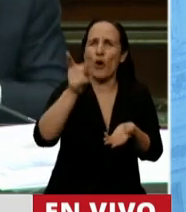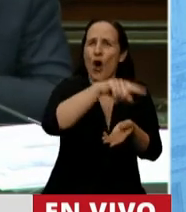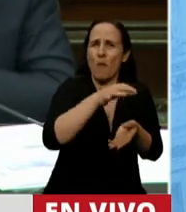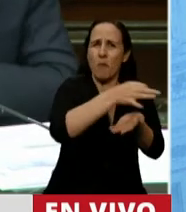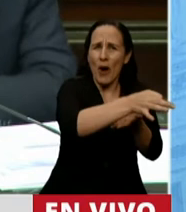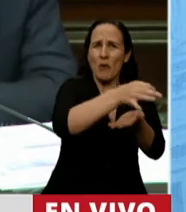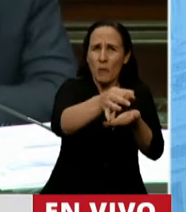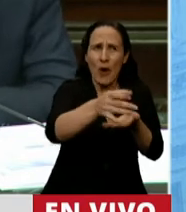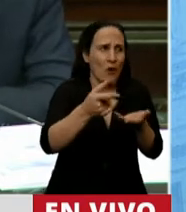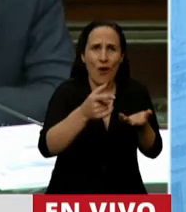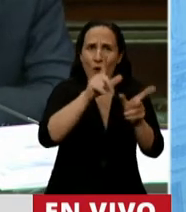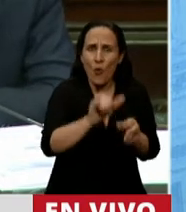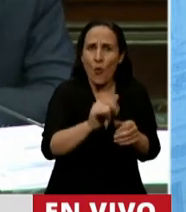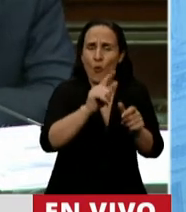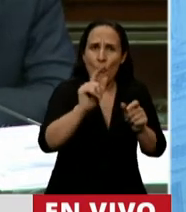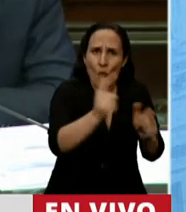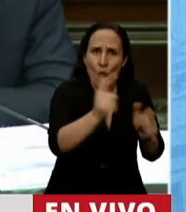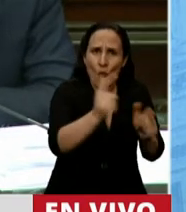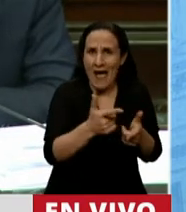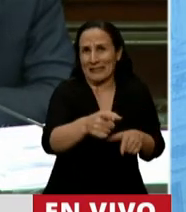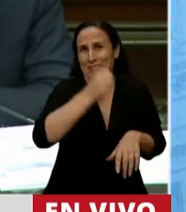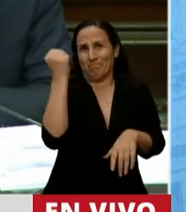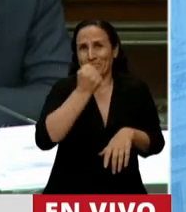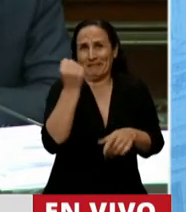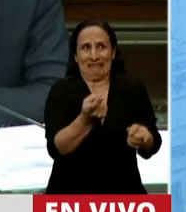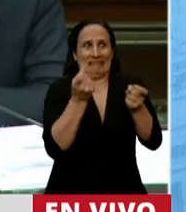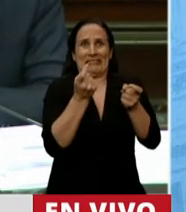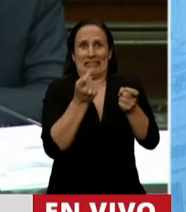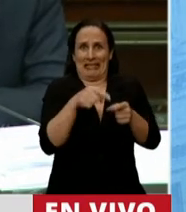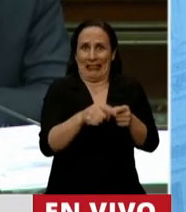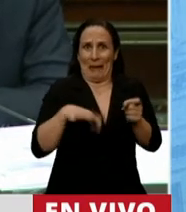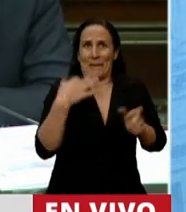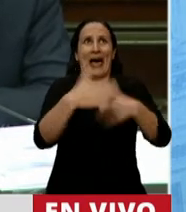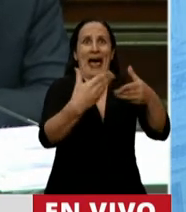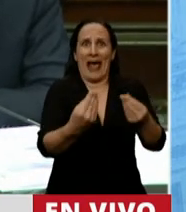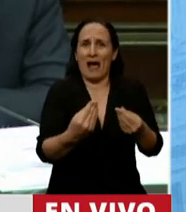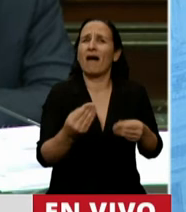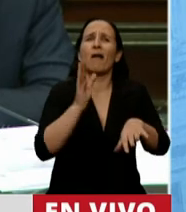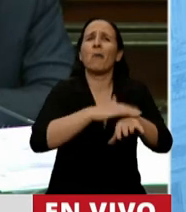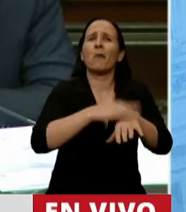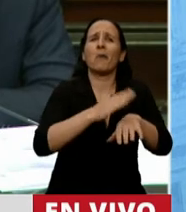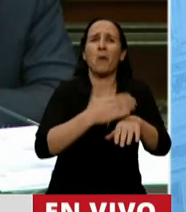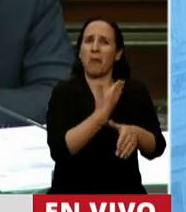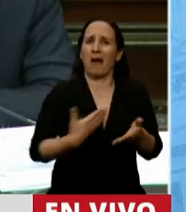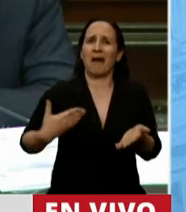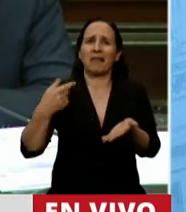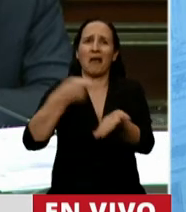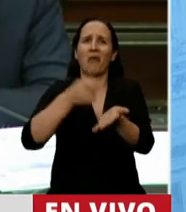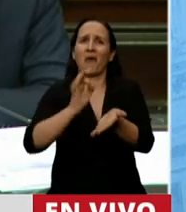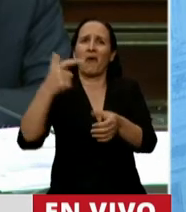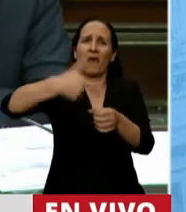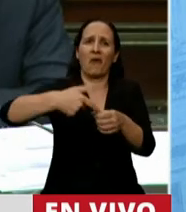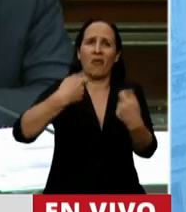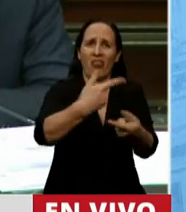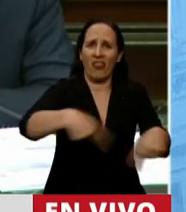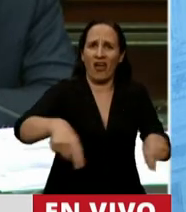que sobreviven sin esos servicios tan elementales en el siglo XXI porque el Estado no paga la provisión de combustible o porque